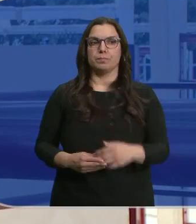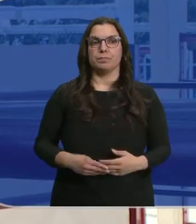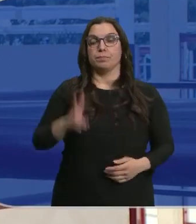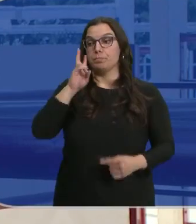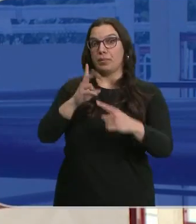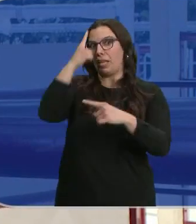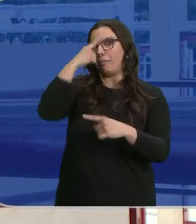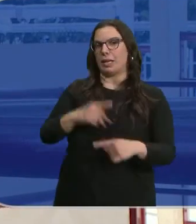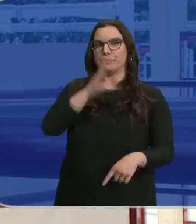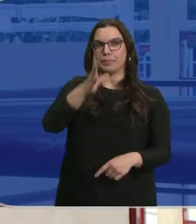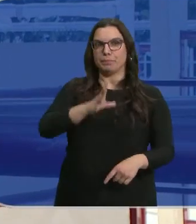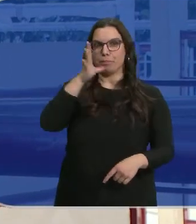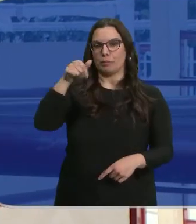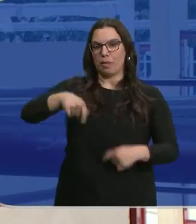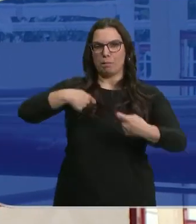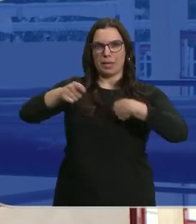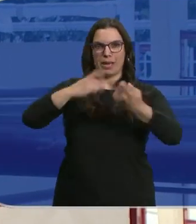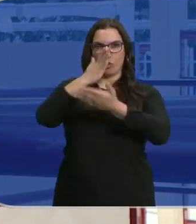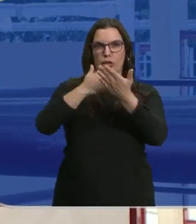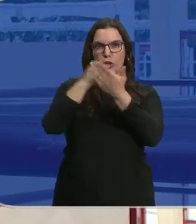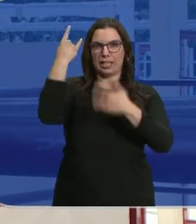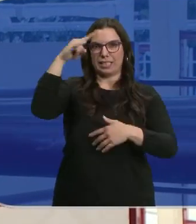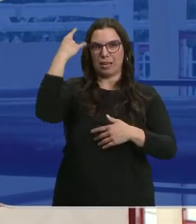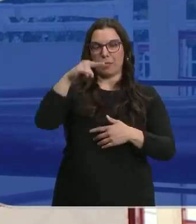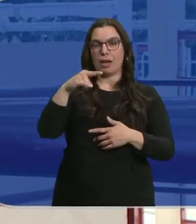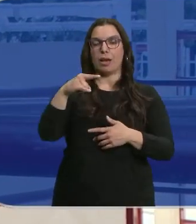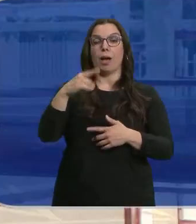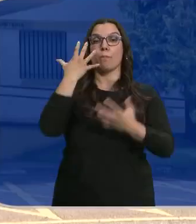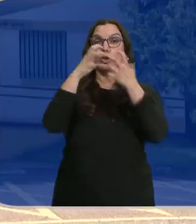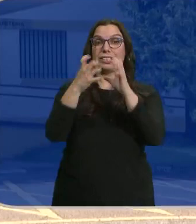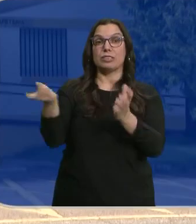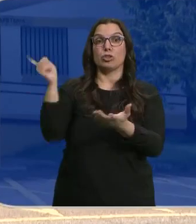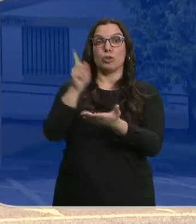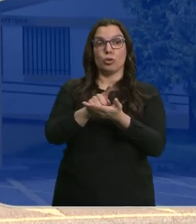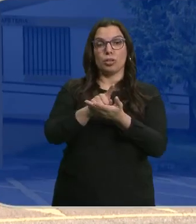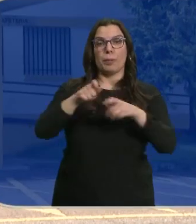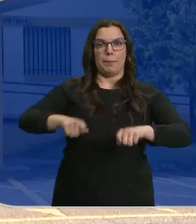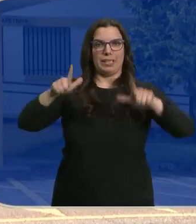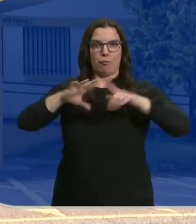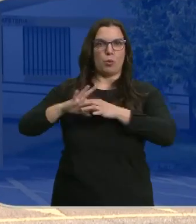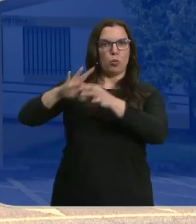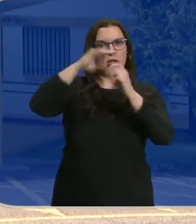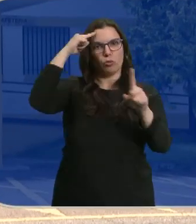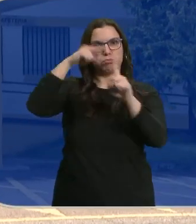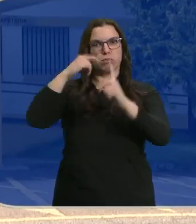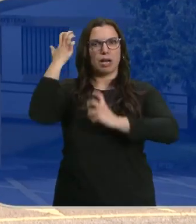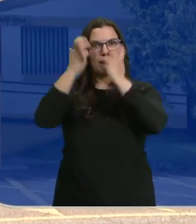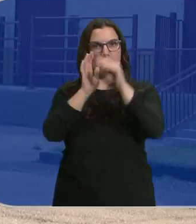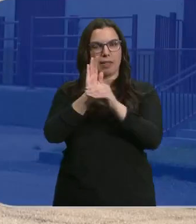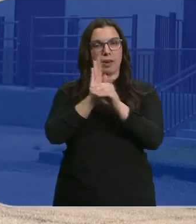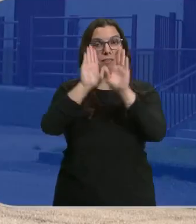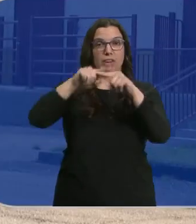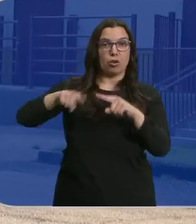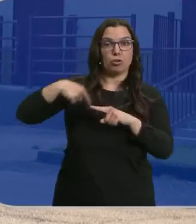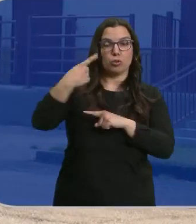Imagen insólita hoy aquí en el mercado regional de ganados de Salamanca. Una nueva protesta de la plataforma Unidos por la Ganadería ha